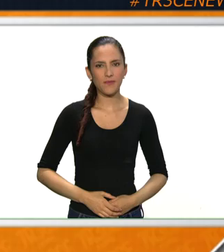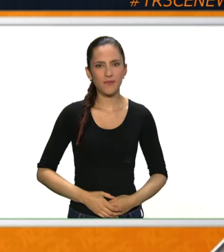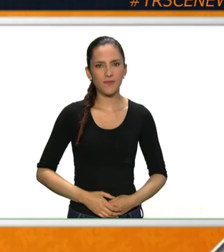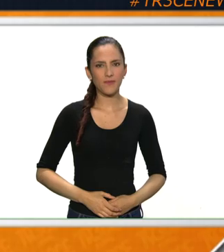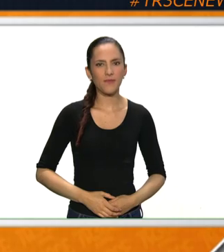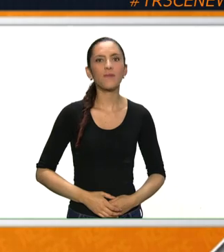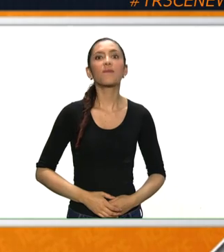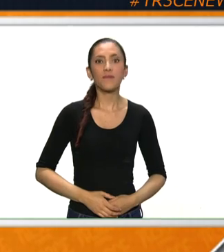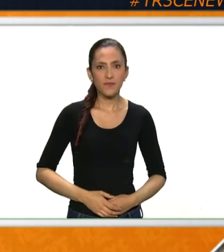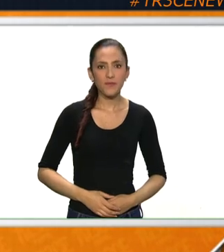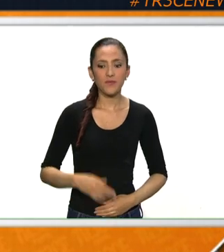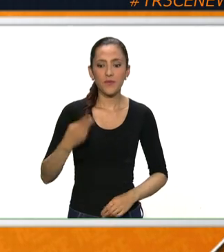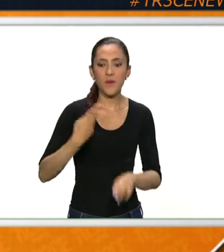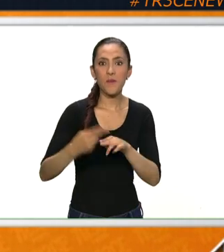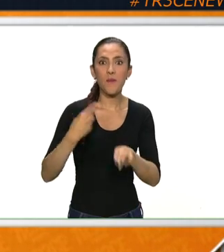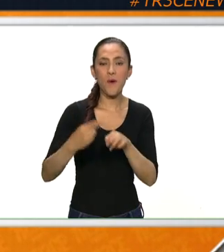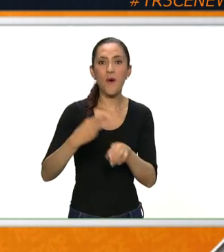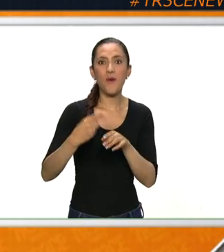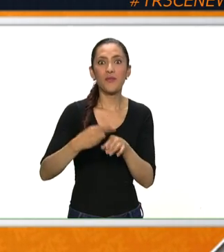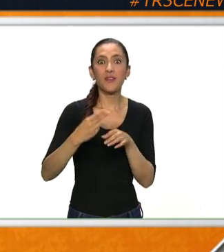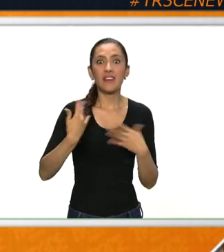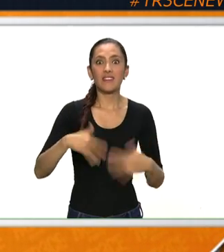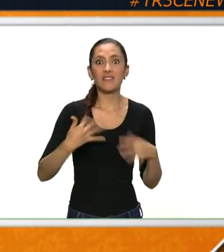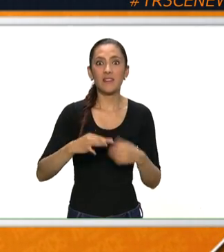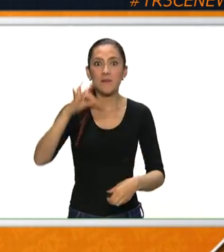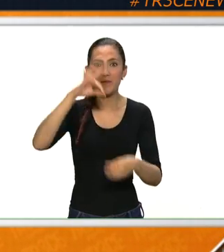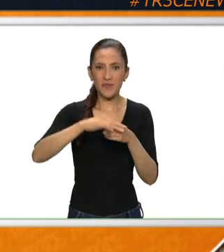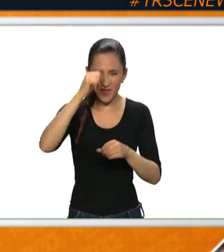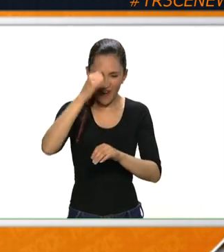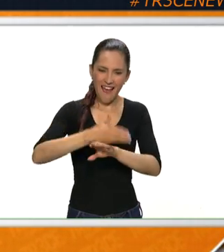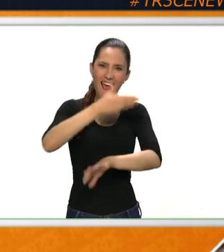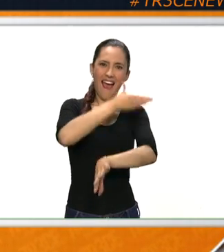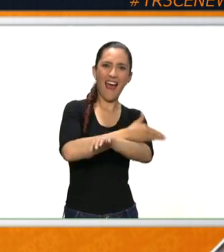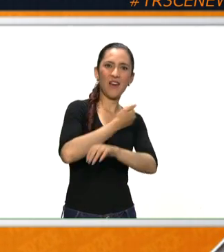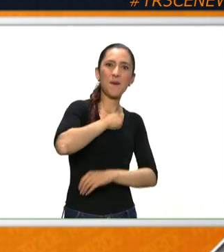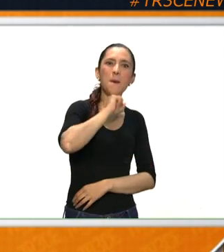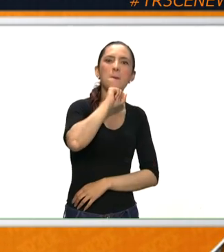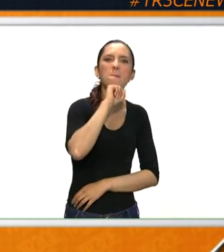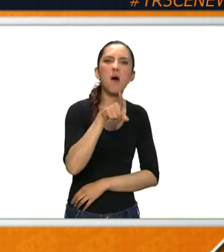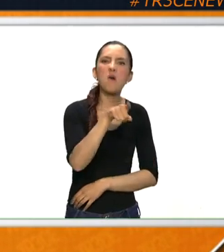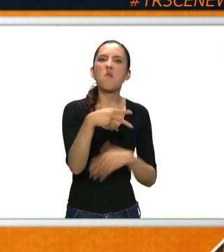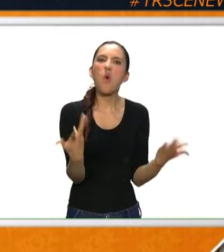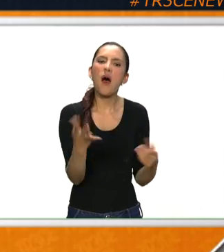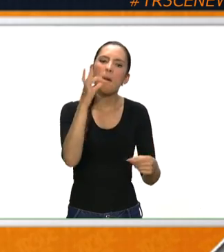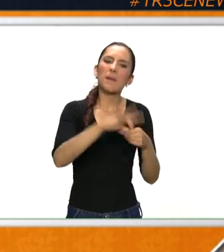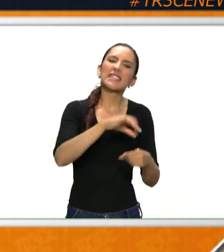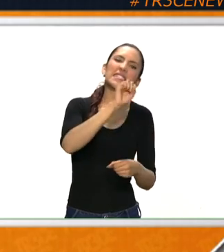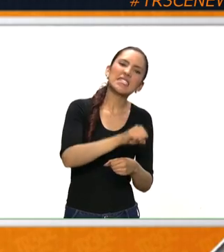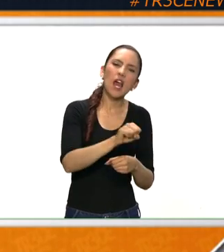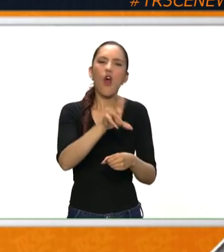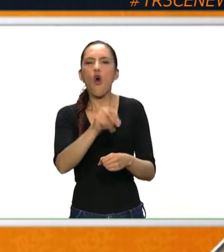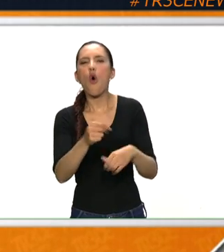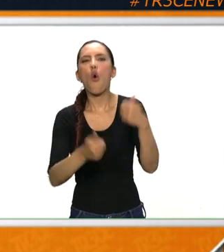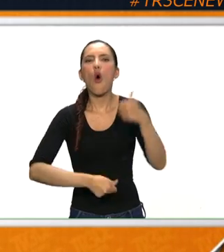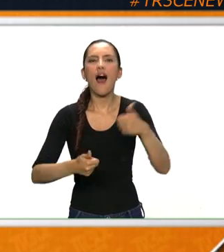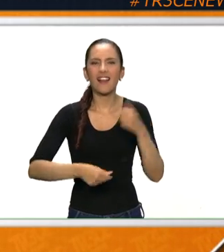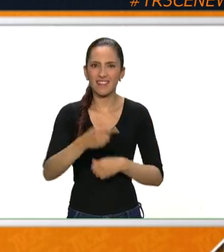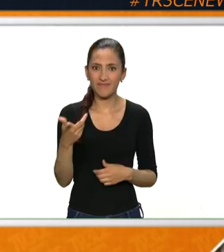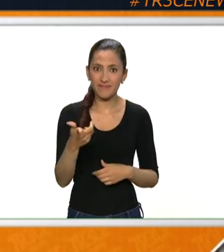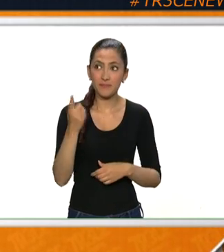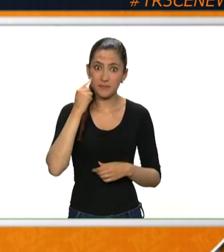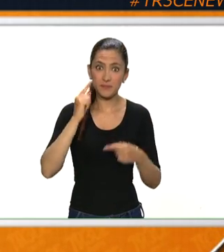Llegó el día del plebiscito y desde inicio de semana les hemos preguntado a ustedes, nuestros televidentes, ¿usted va a votar sí o va votar no en el plebiscito?